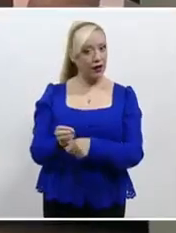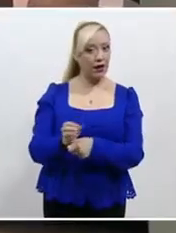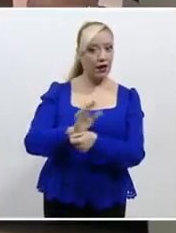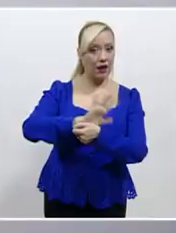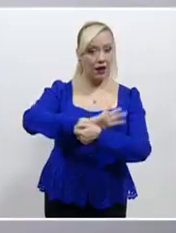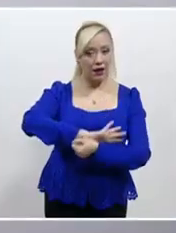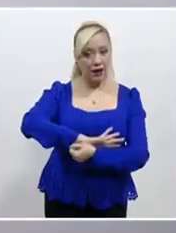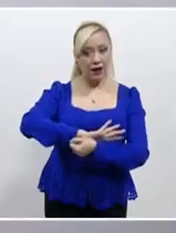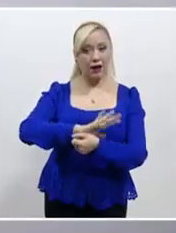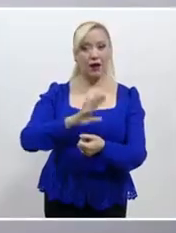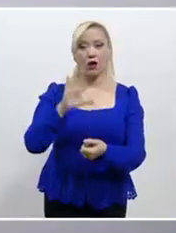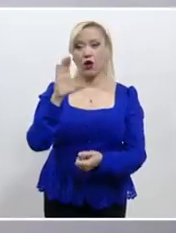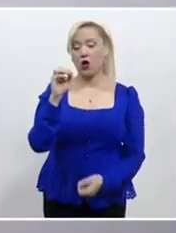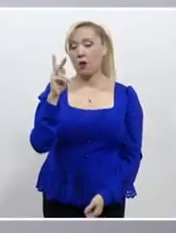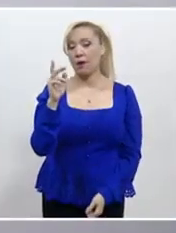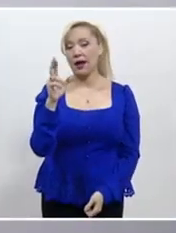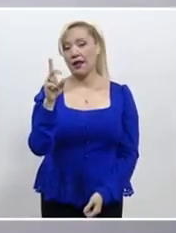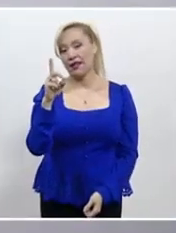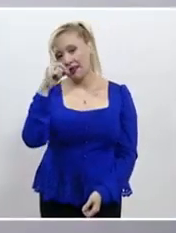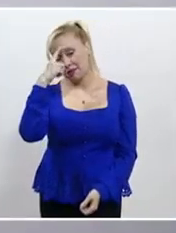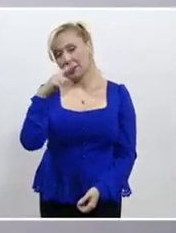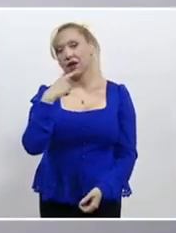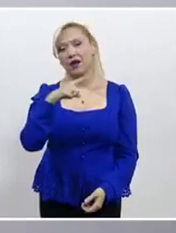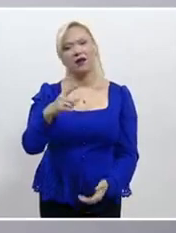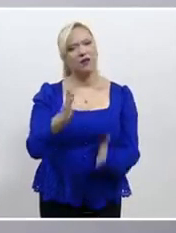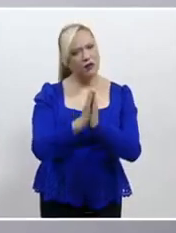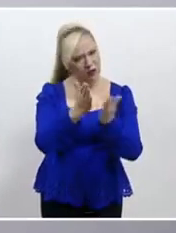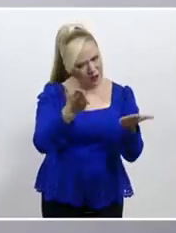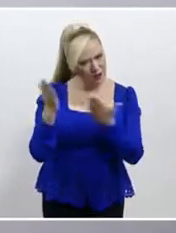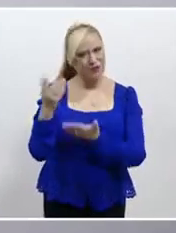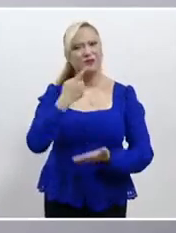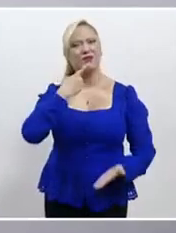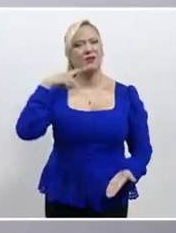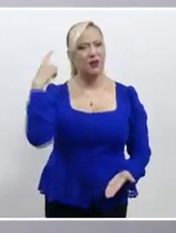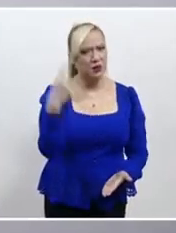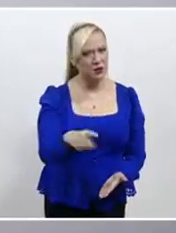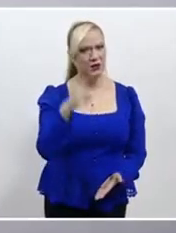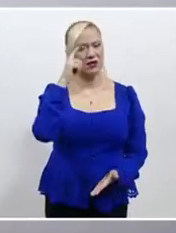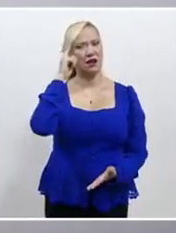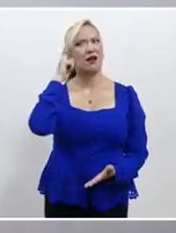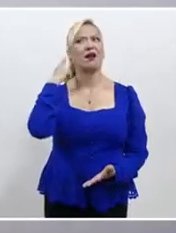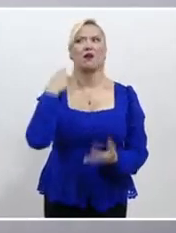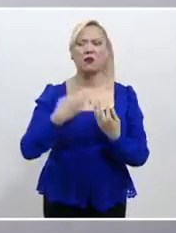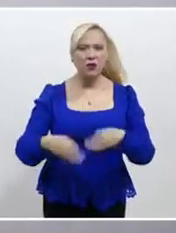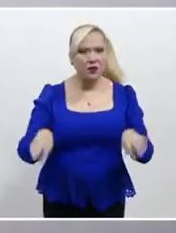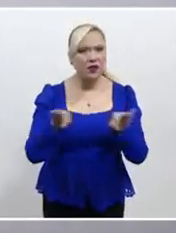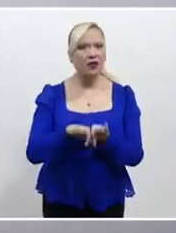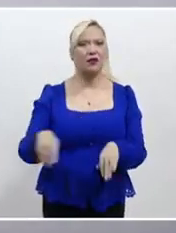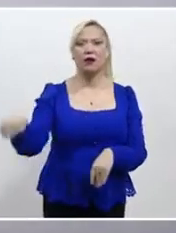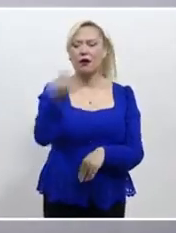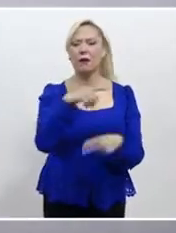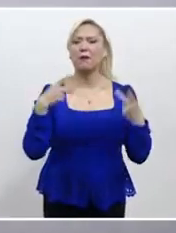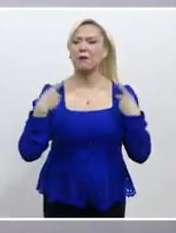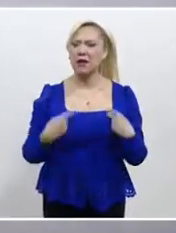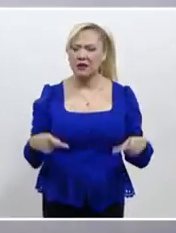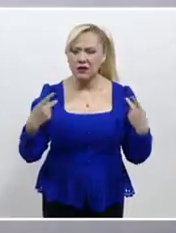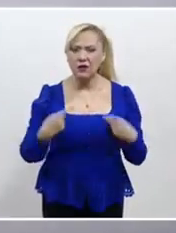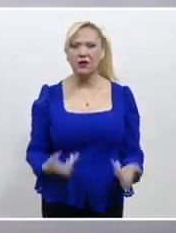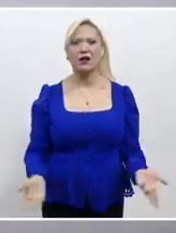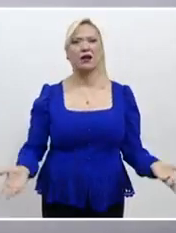a denunciar. La cultura de la denuncia es relevante, pero también invitar a las personas a que